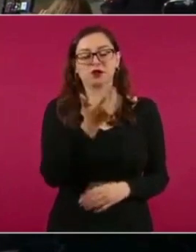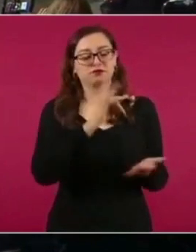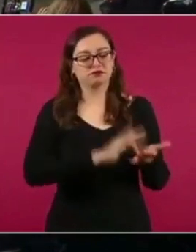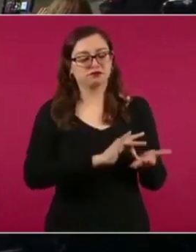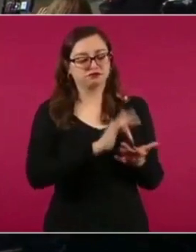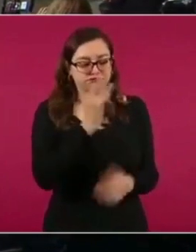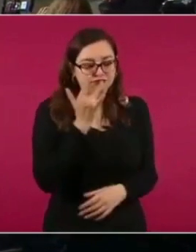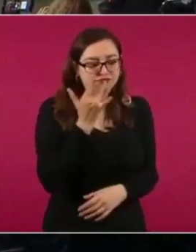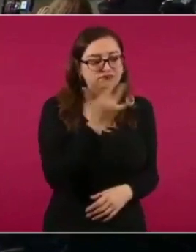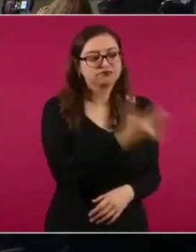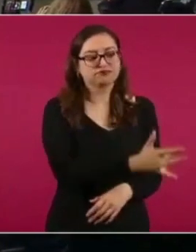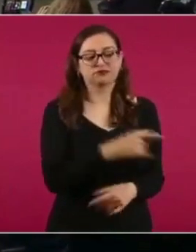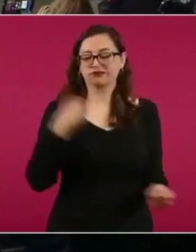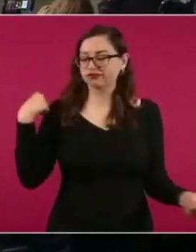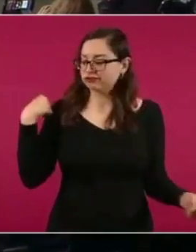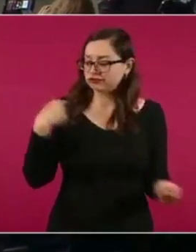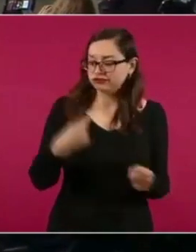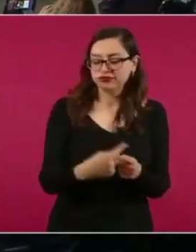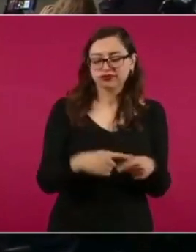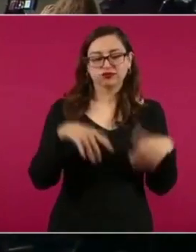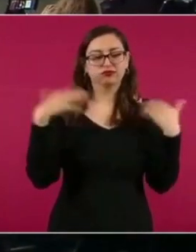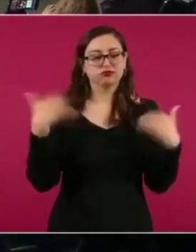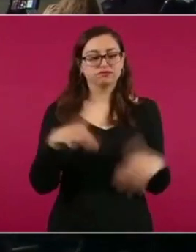contribución, por su apoyo.